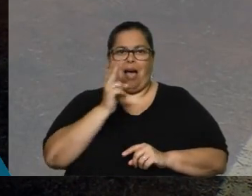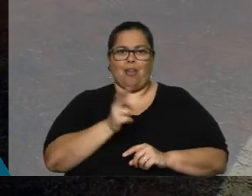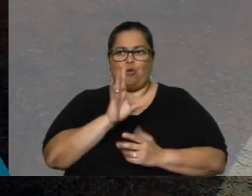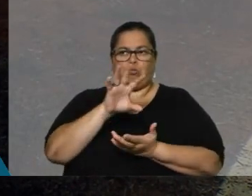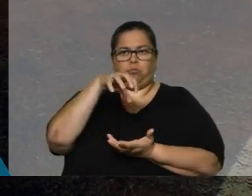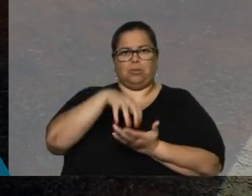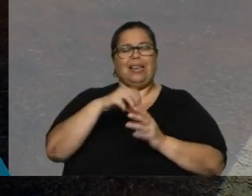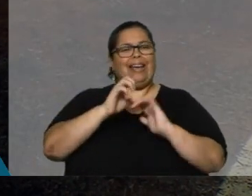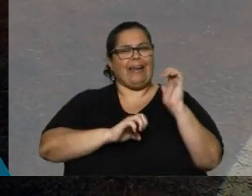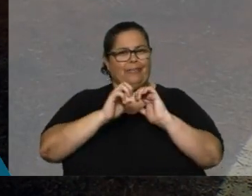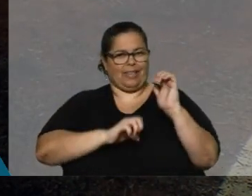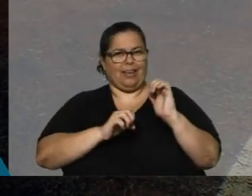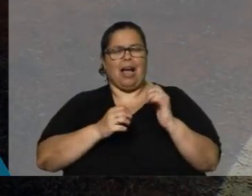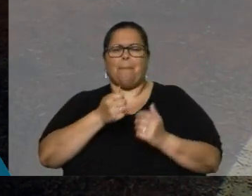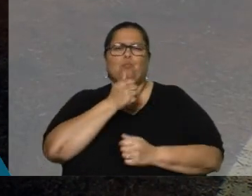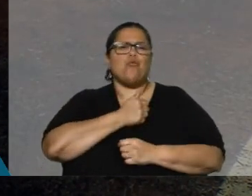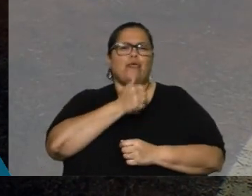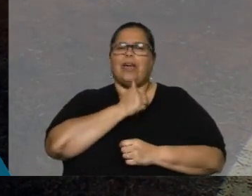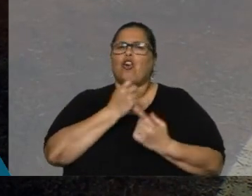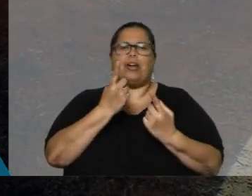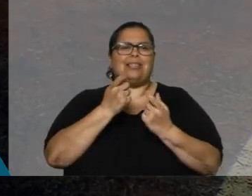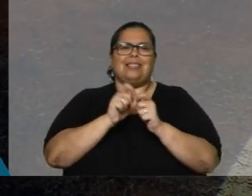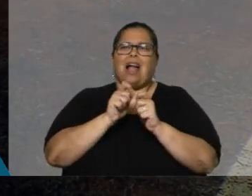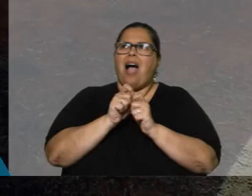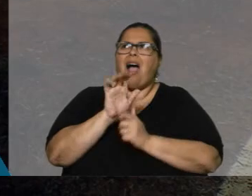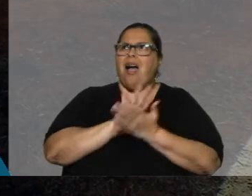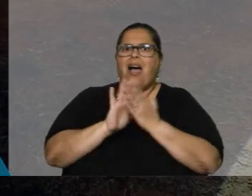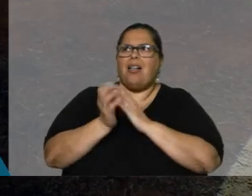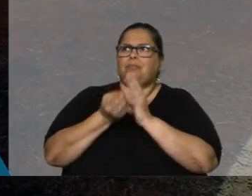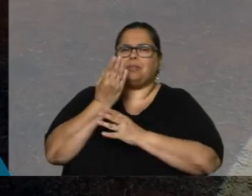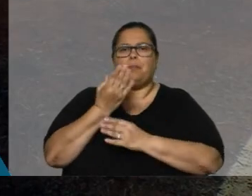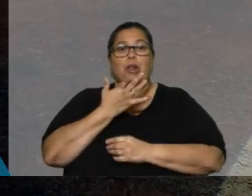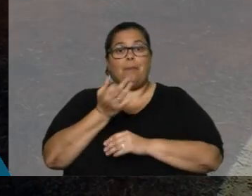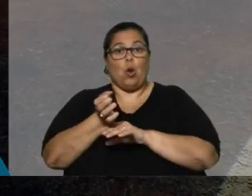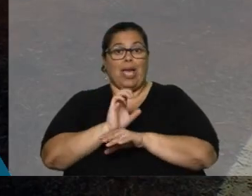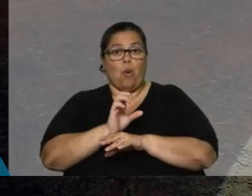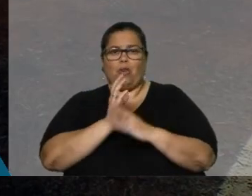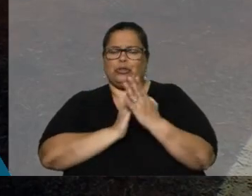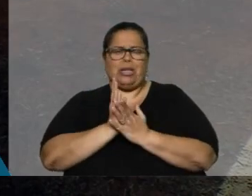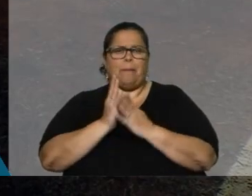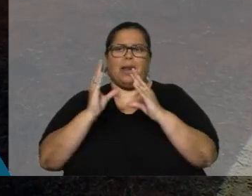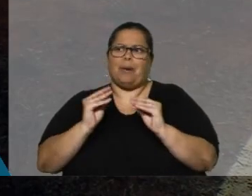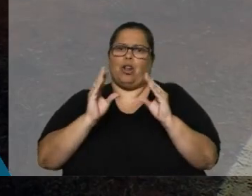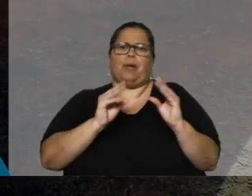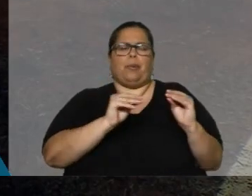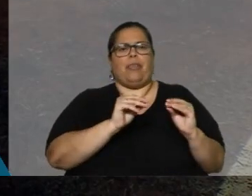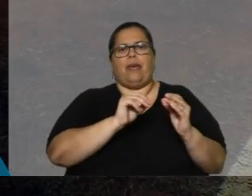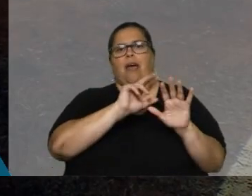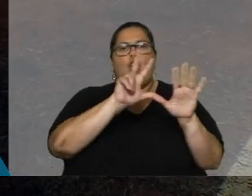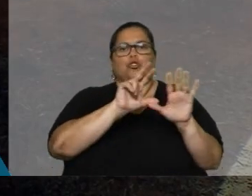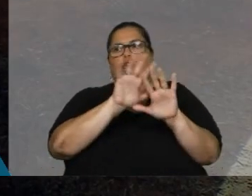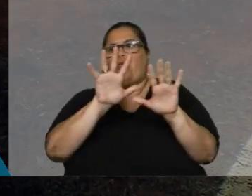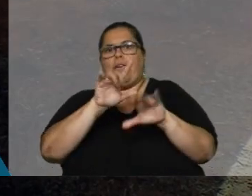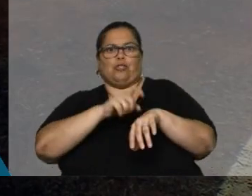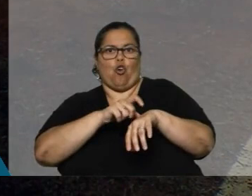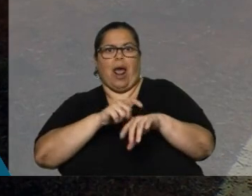eléctricas en la mayoría de los países son vetustas, se necesita actualización, por ejemplo el caso de Ecuador que tiene apagones de hasta 8 y 10 horas agravado